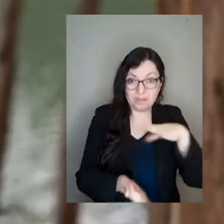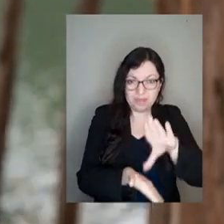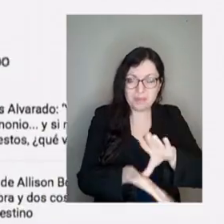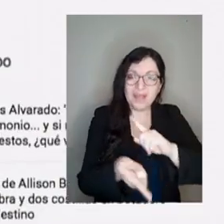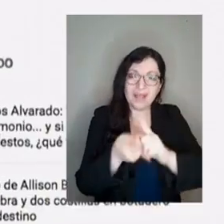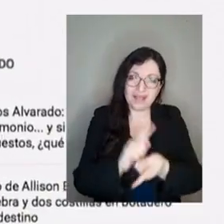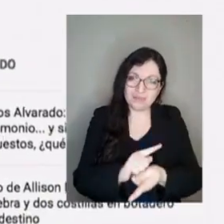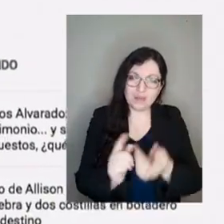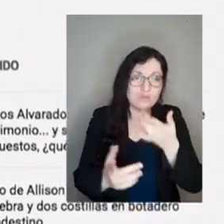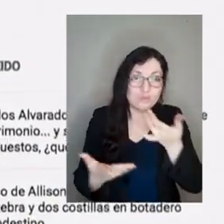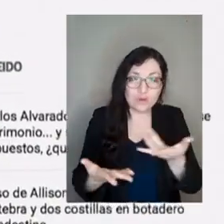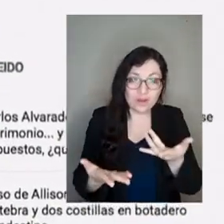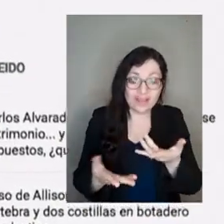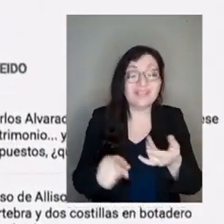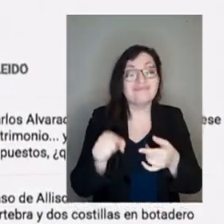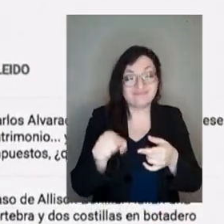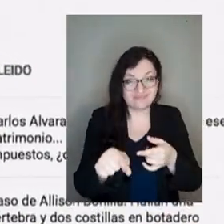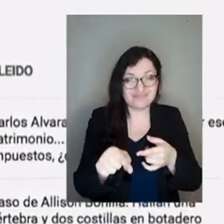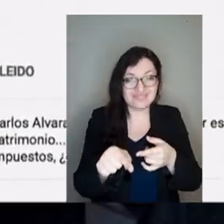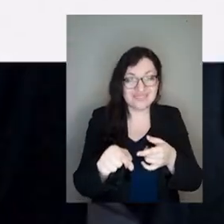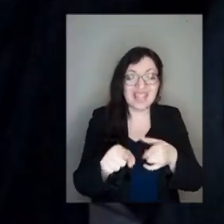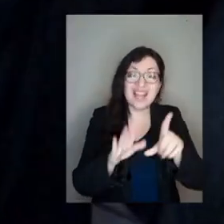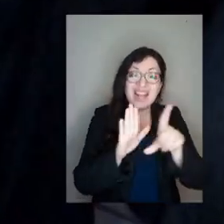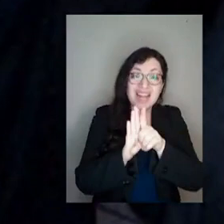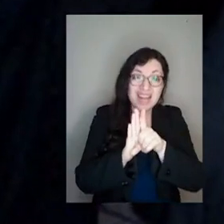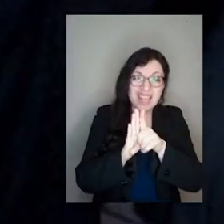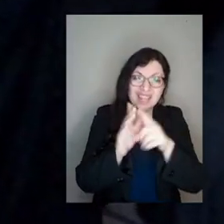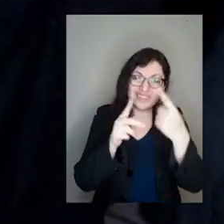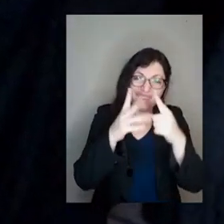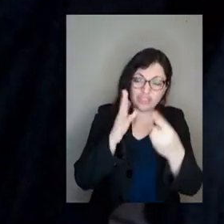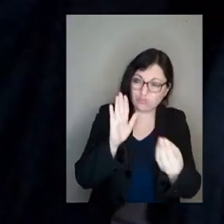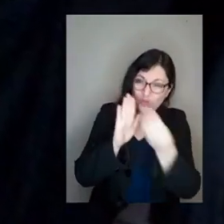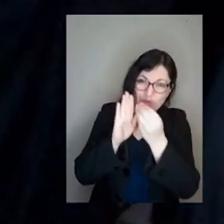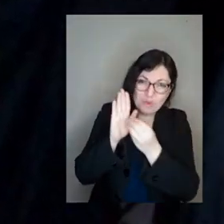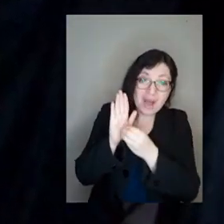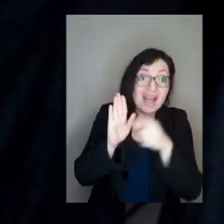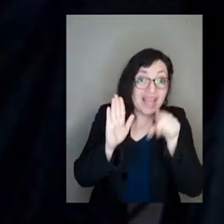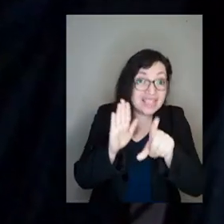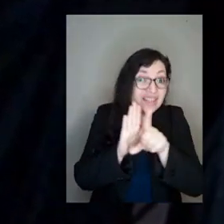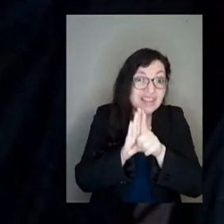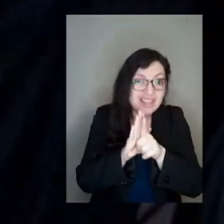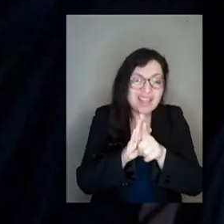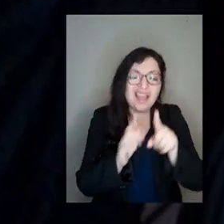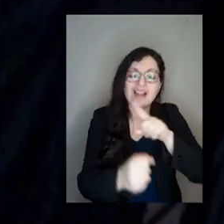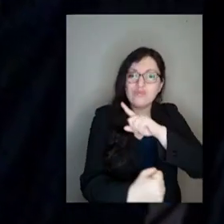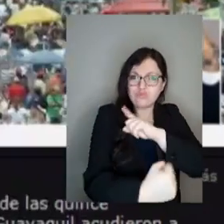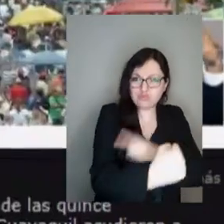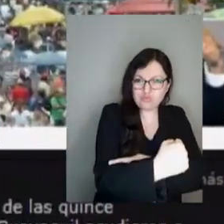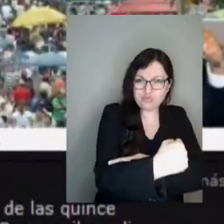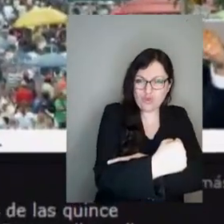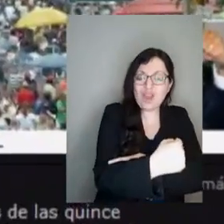¿Quiere usted una nueva